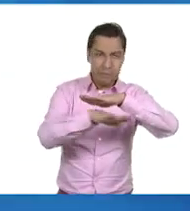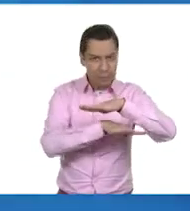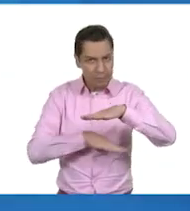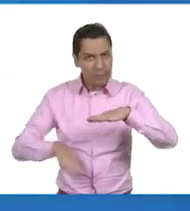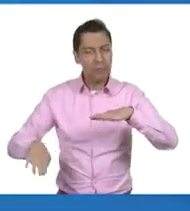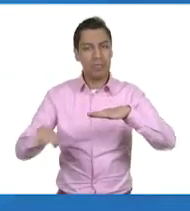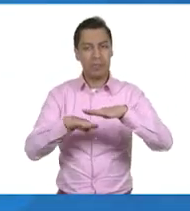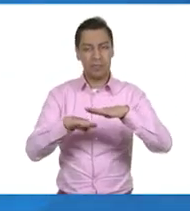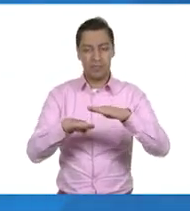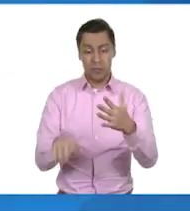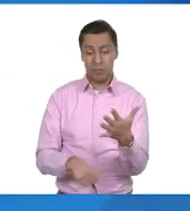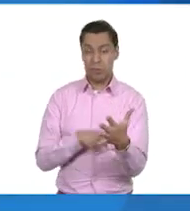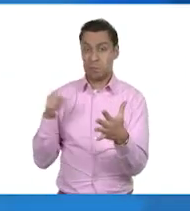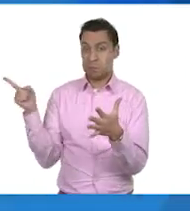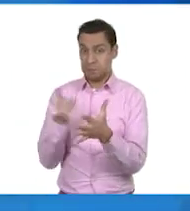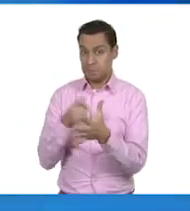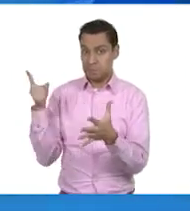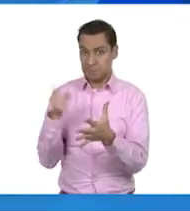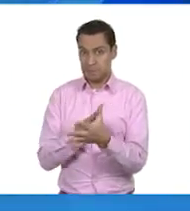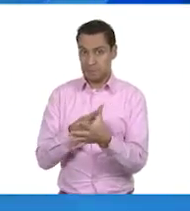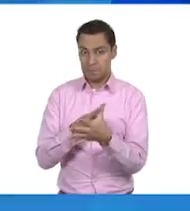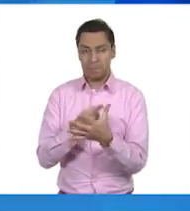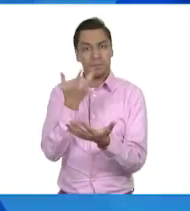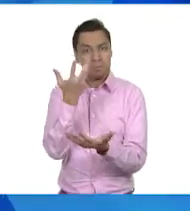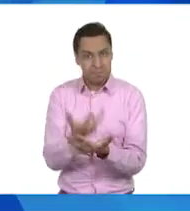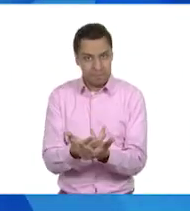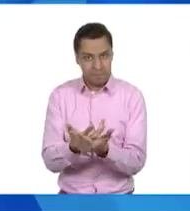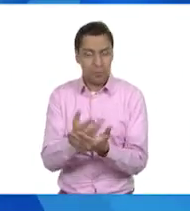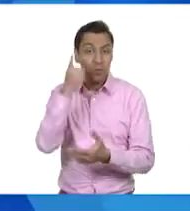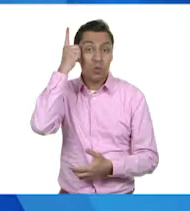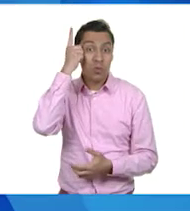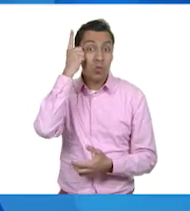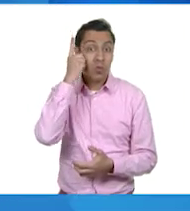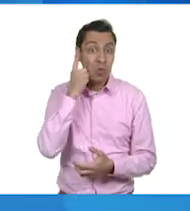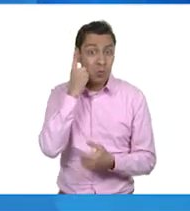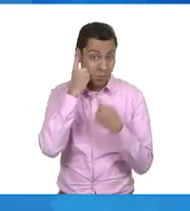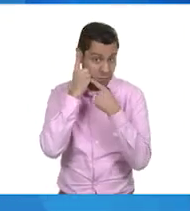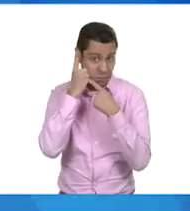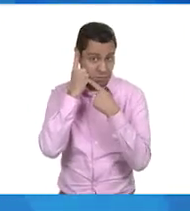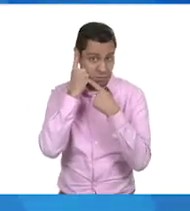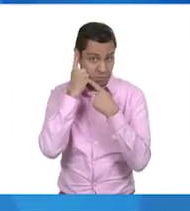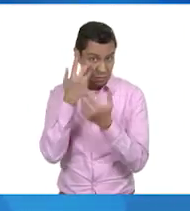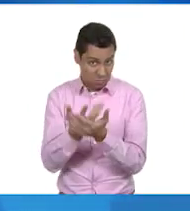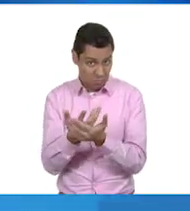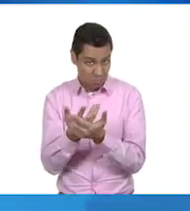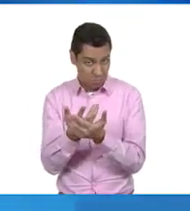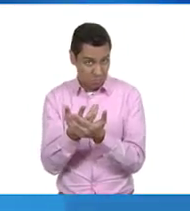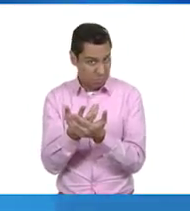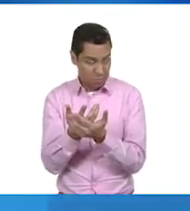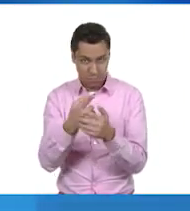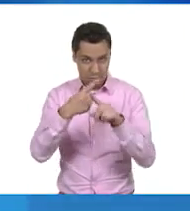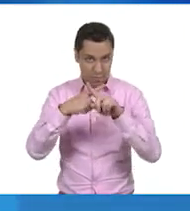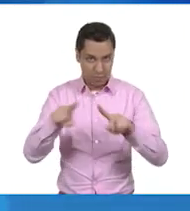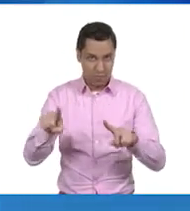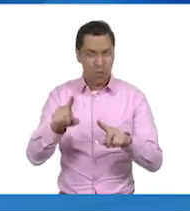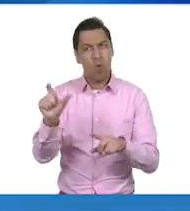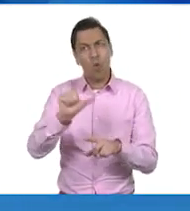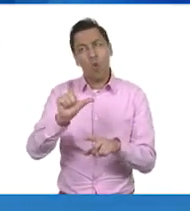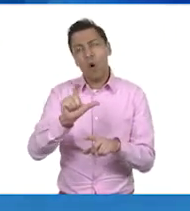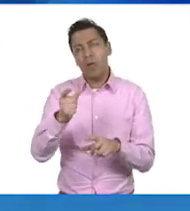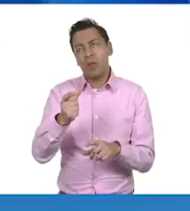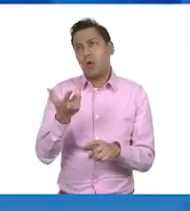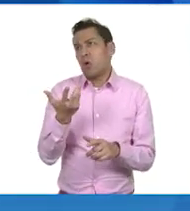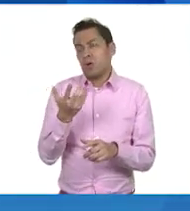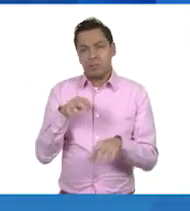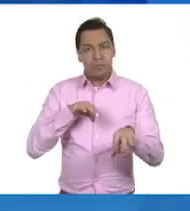supuesto. Descanso. Descanso. Ya habíamos dicho dormir, pero no solamente en el dormir está el descanso. Cuando tenemos una jornada